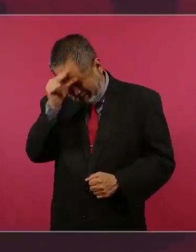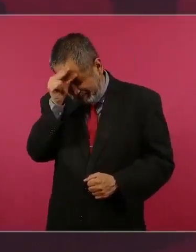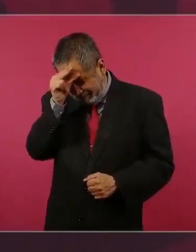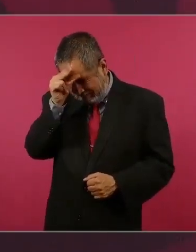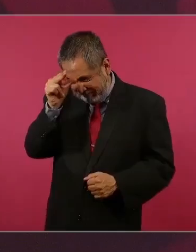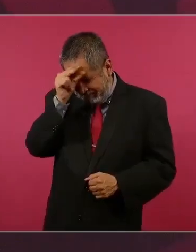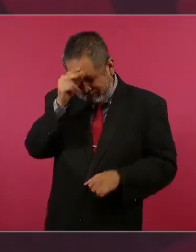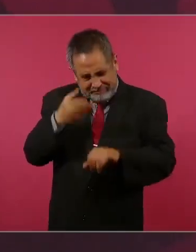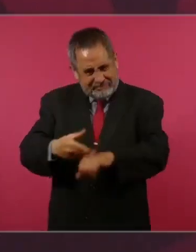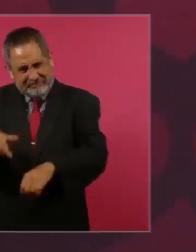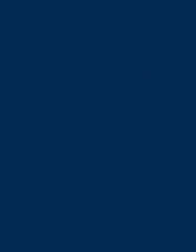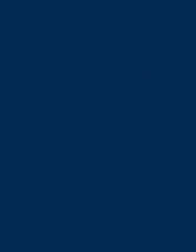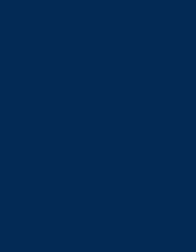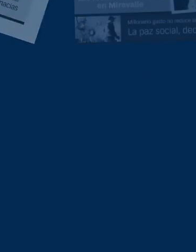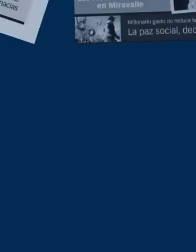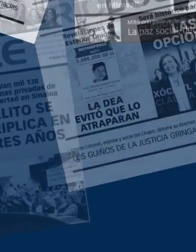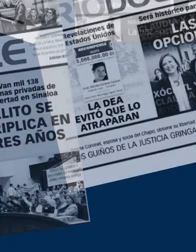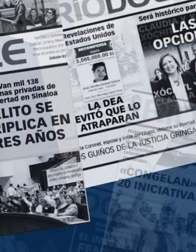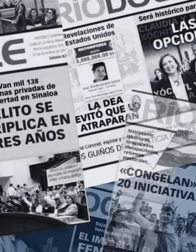muy inteligente.